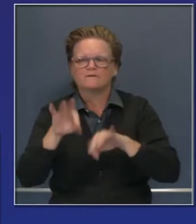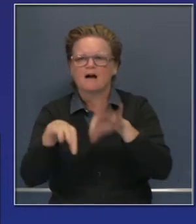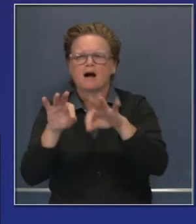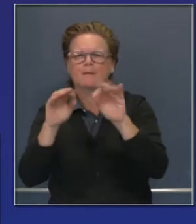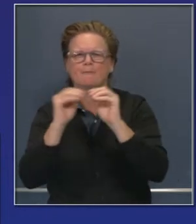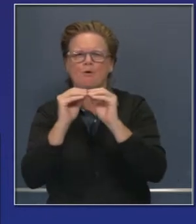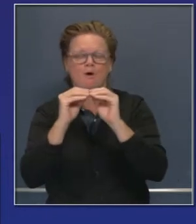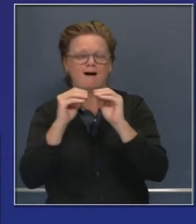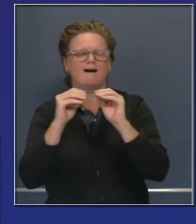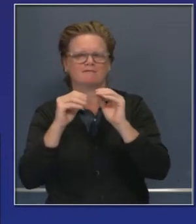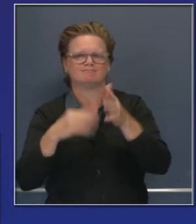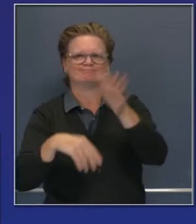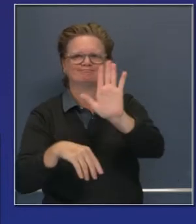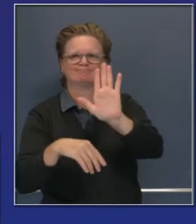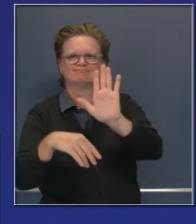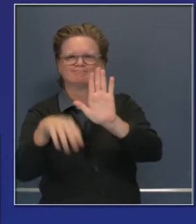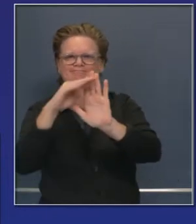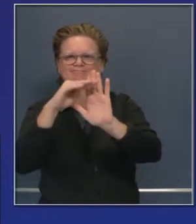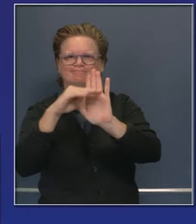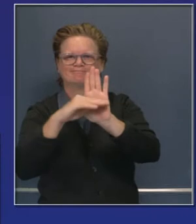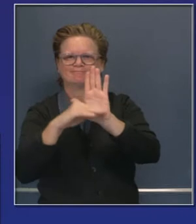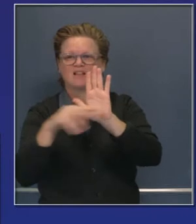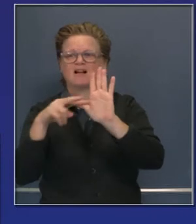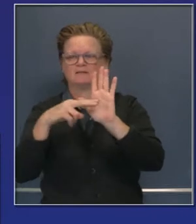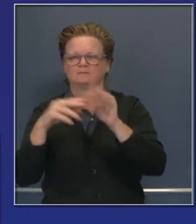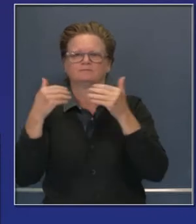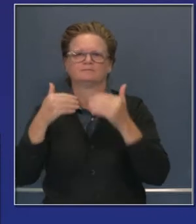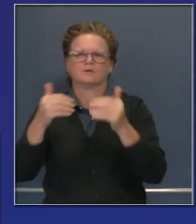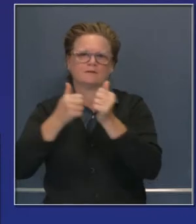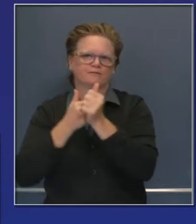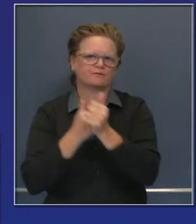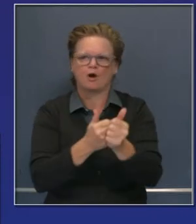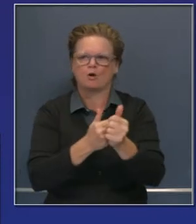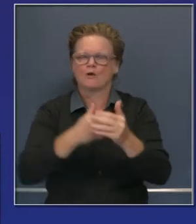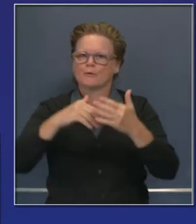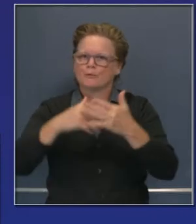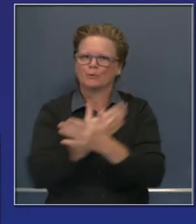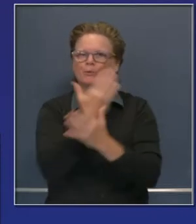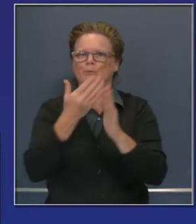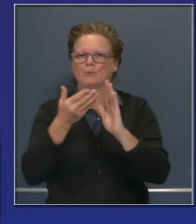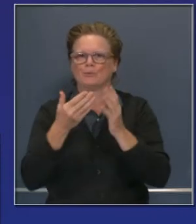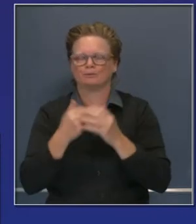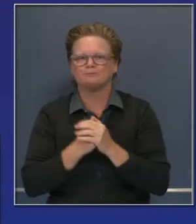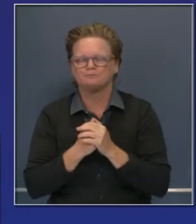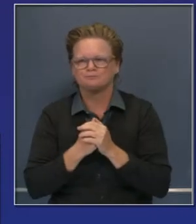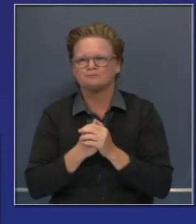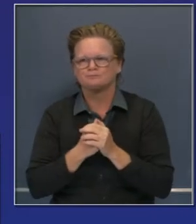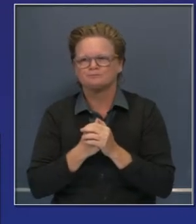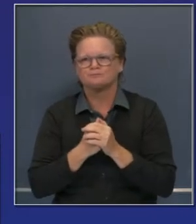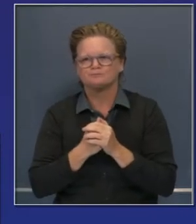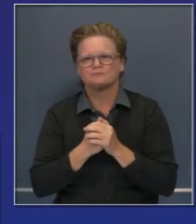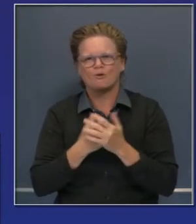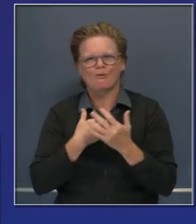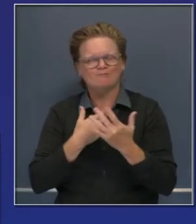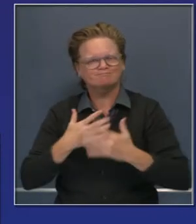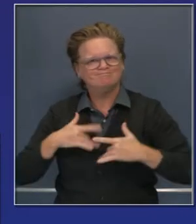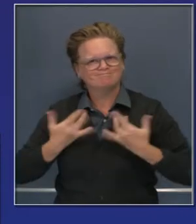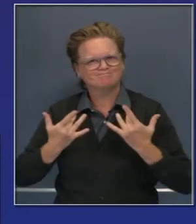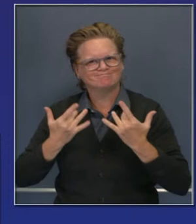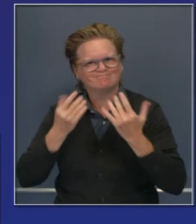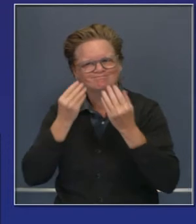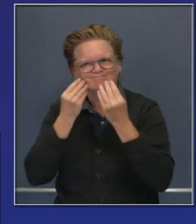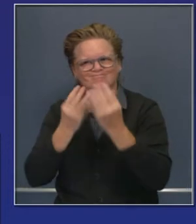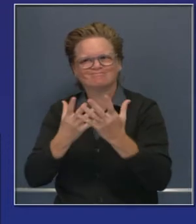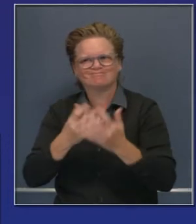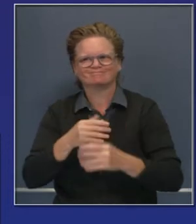recomendaciones que ya hemos implementado. Mencioné la semana pasada que anticipamos los frutos de este reporte. Que por cierto, no